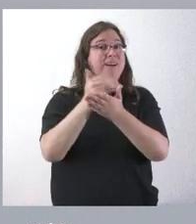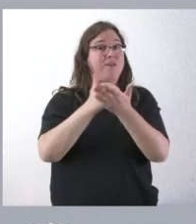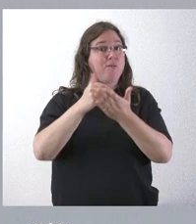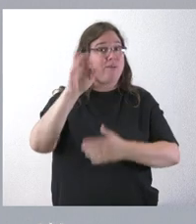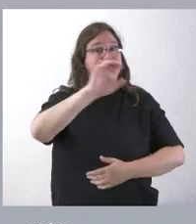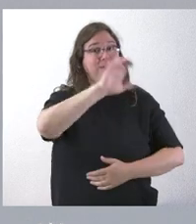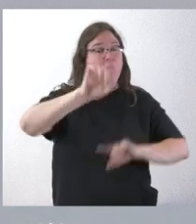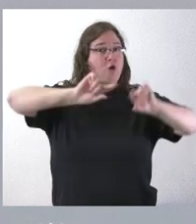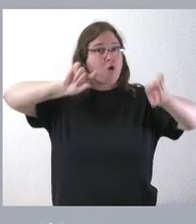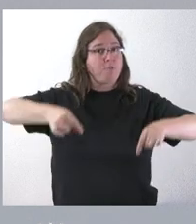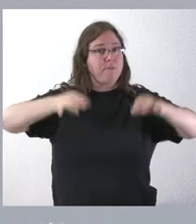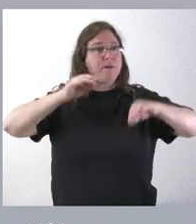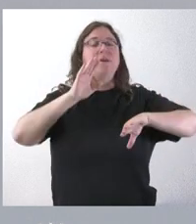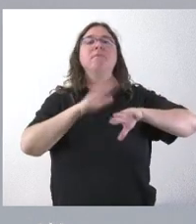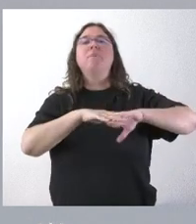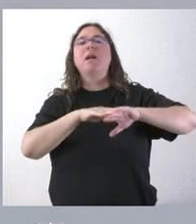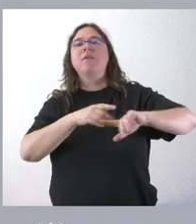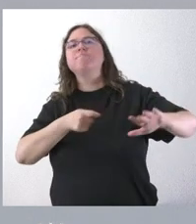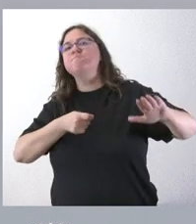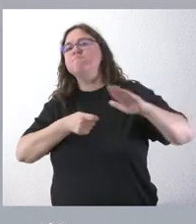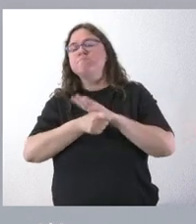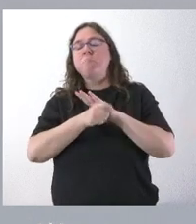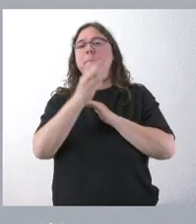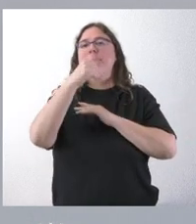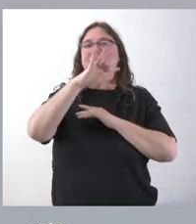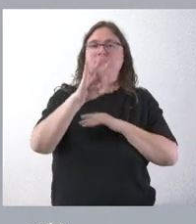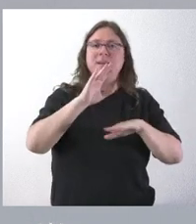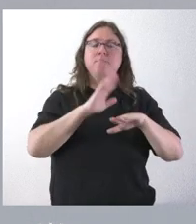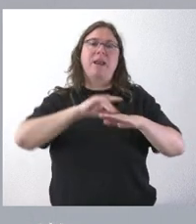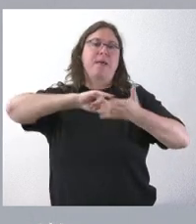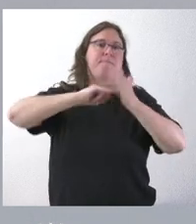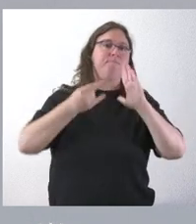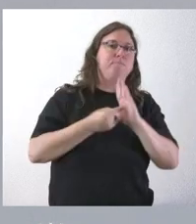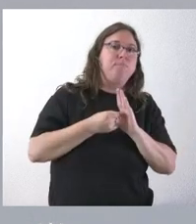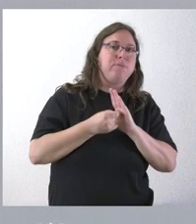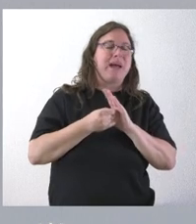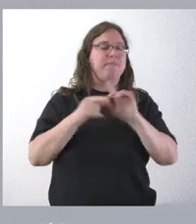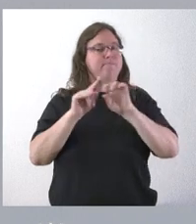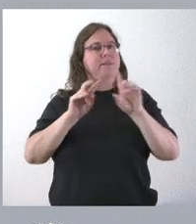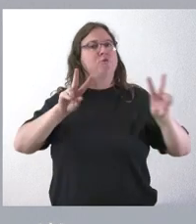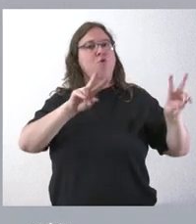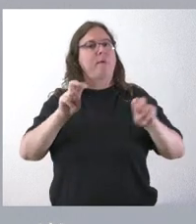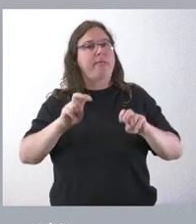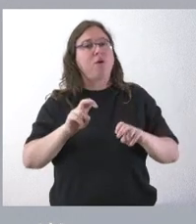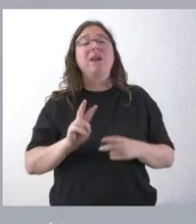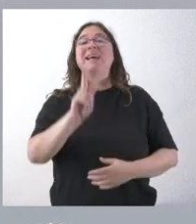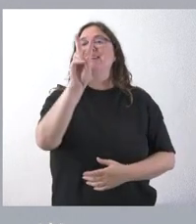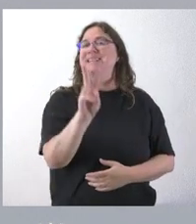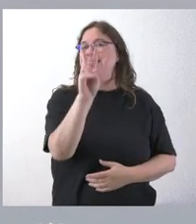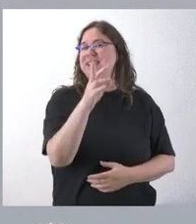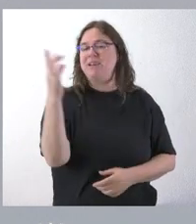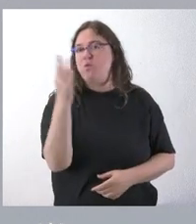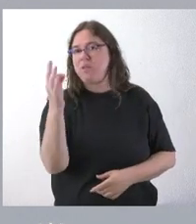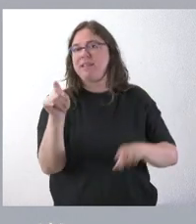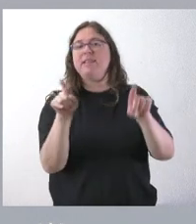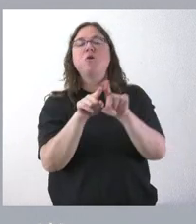características con el BEI para financiar pymes a través de este plan de crecimiento empresarial e innovador. Y el segundo es financiar las inversiones